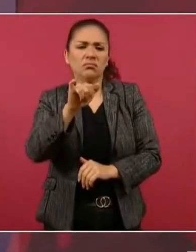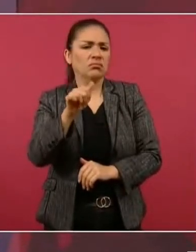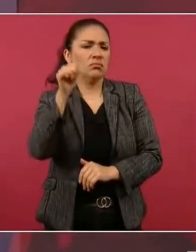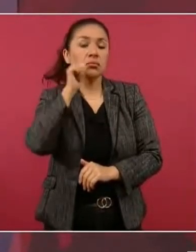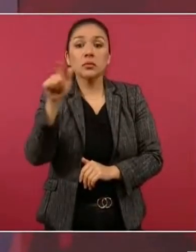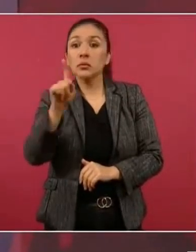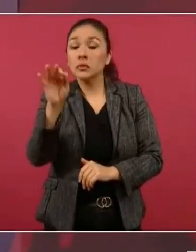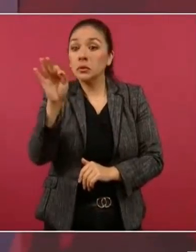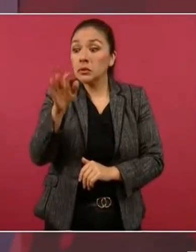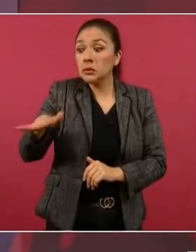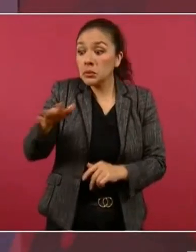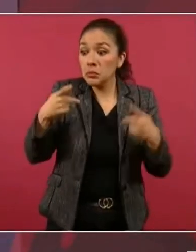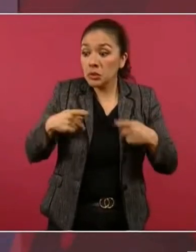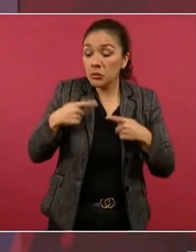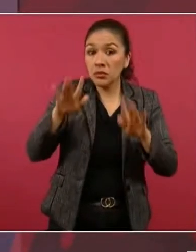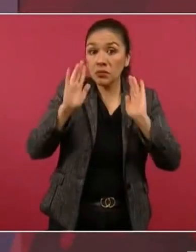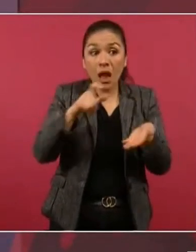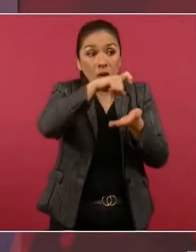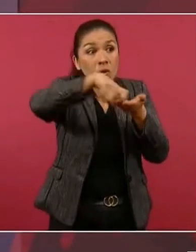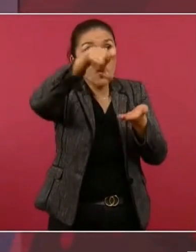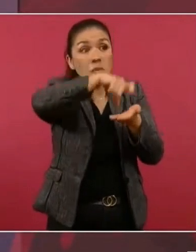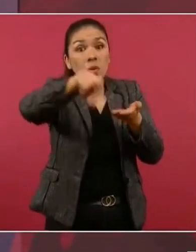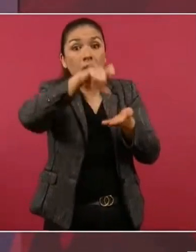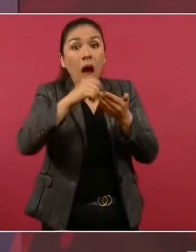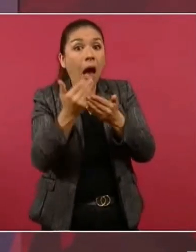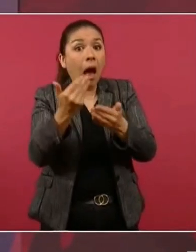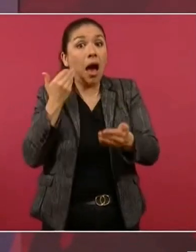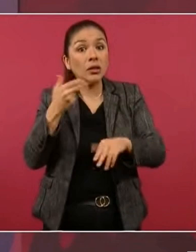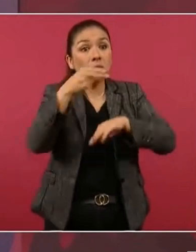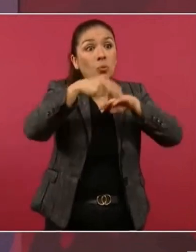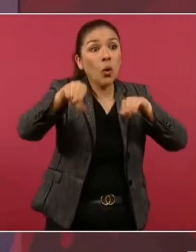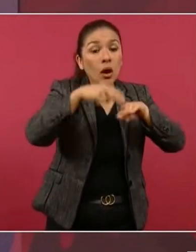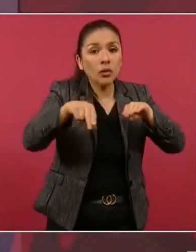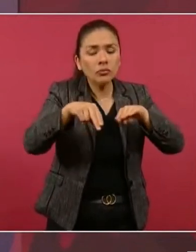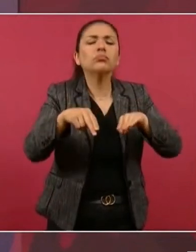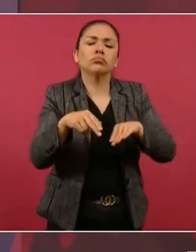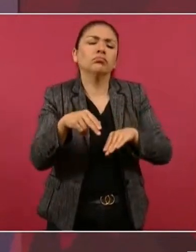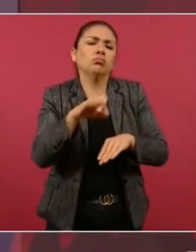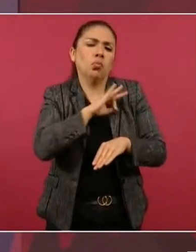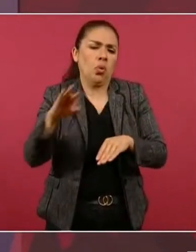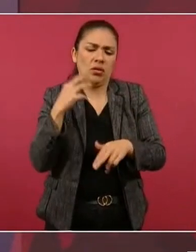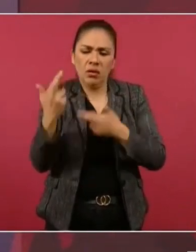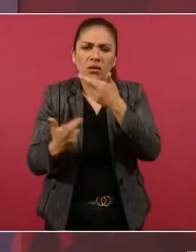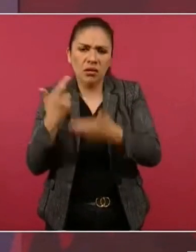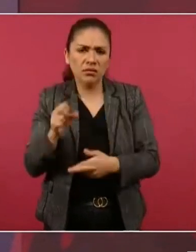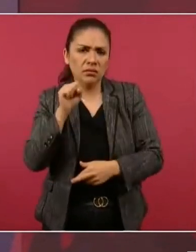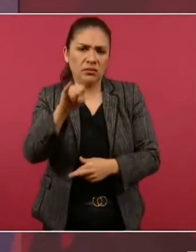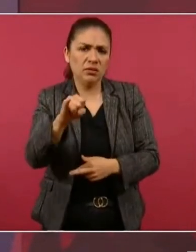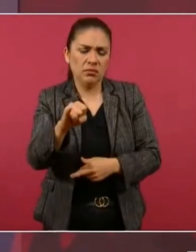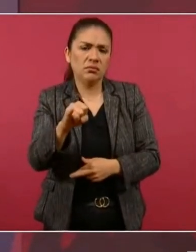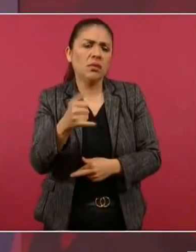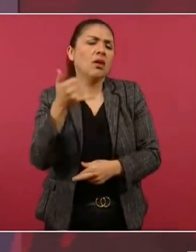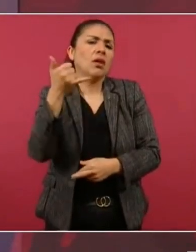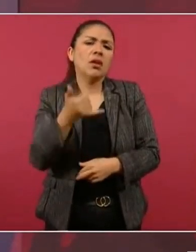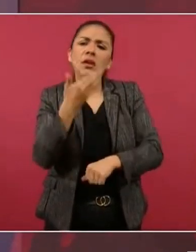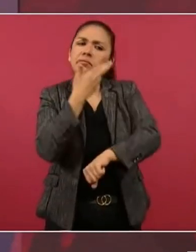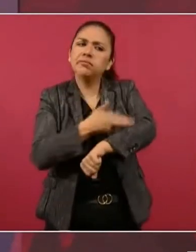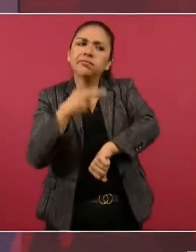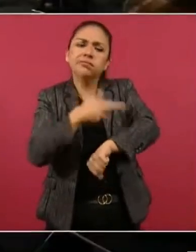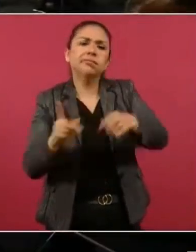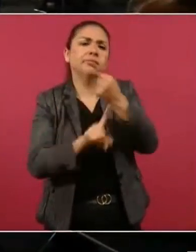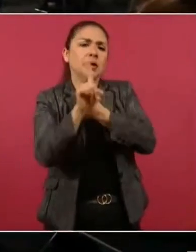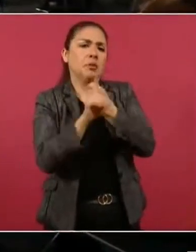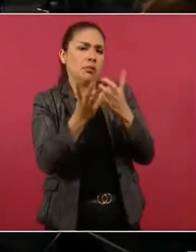compraron boletos anticipados. Y se va a resolver el problema.